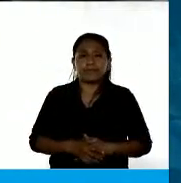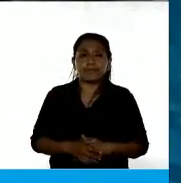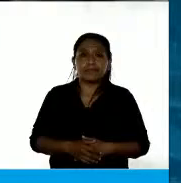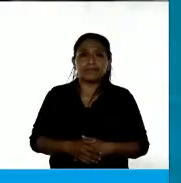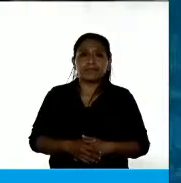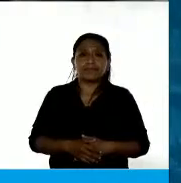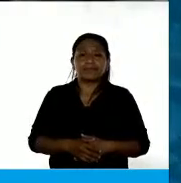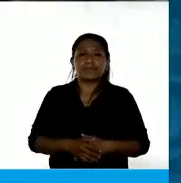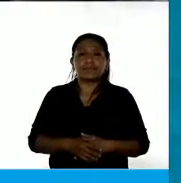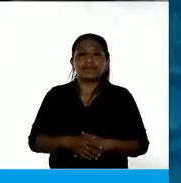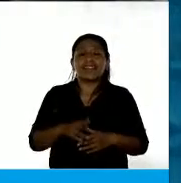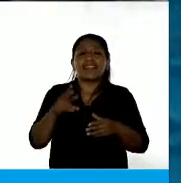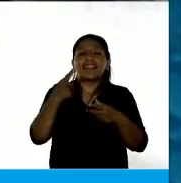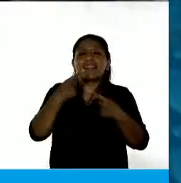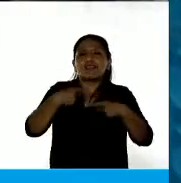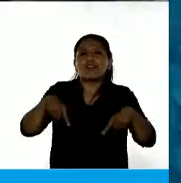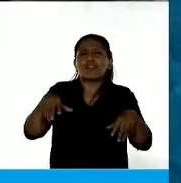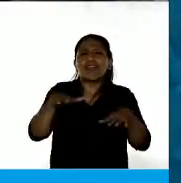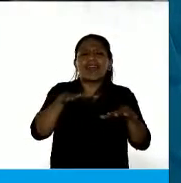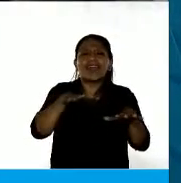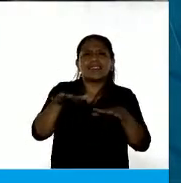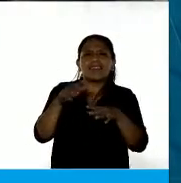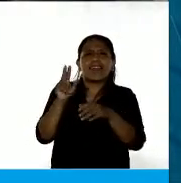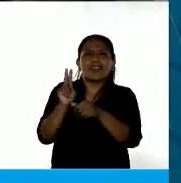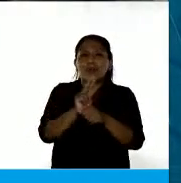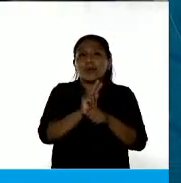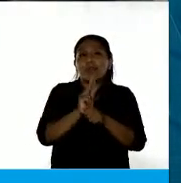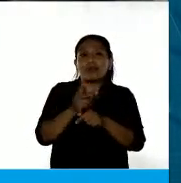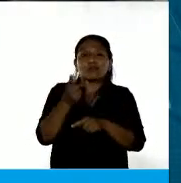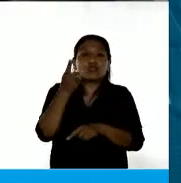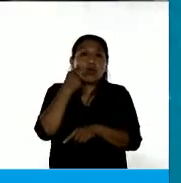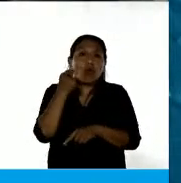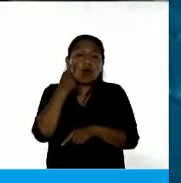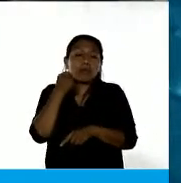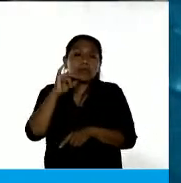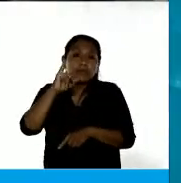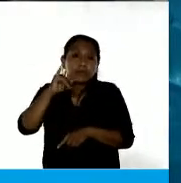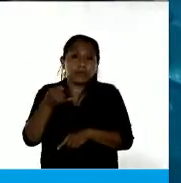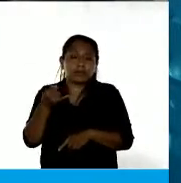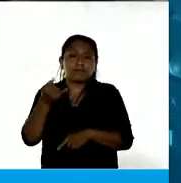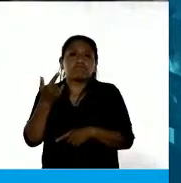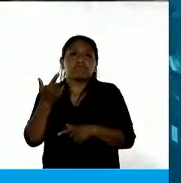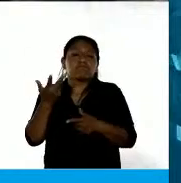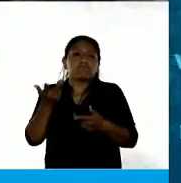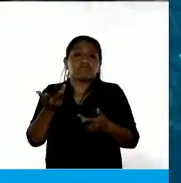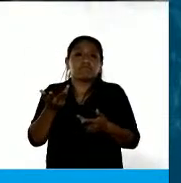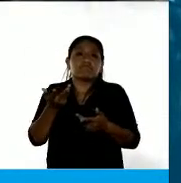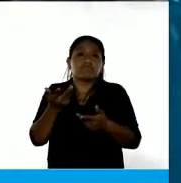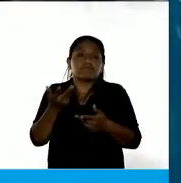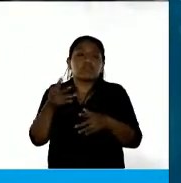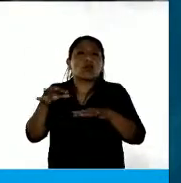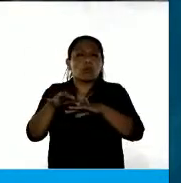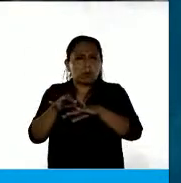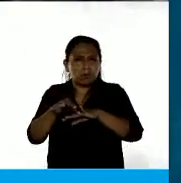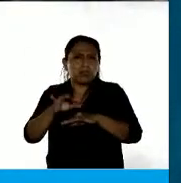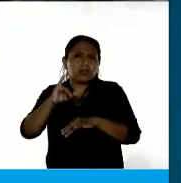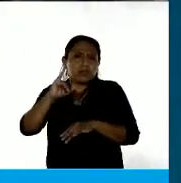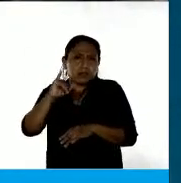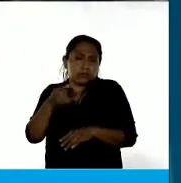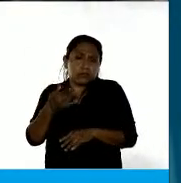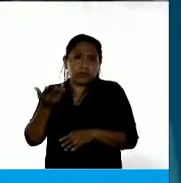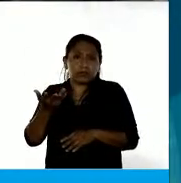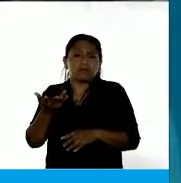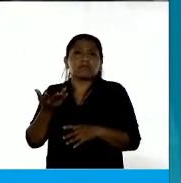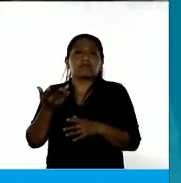Las tareas de cuidado. Muchos varones, obviamente, que son comprometidos y